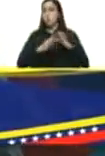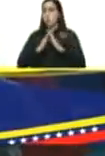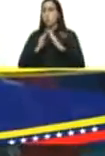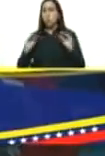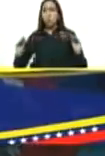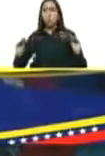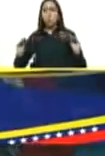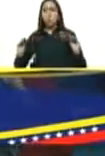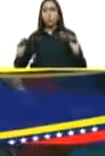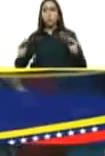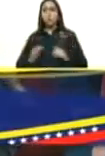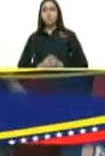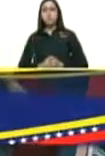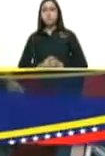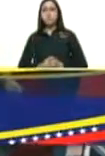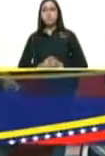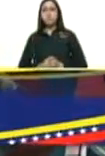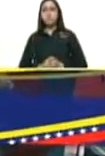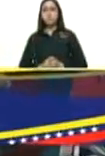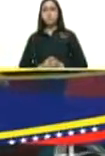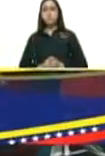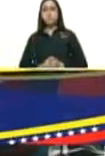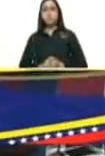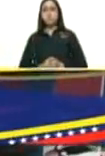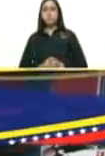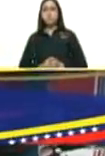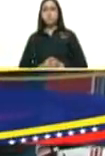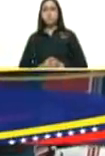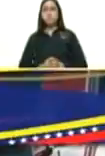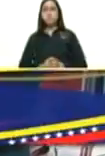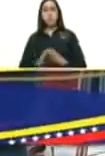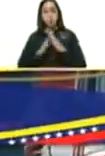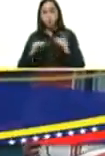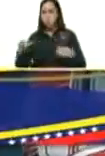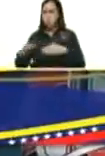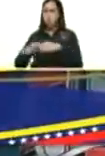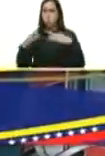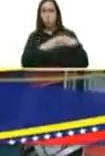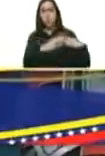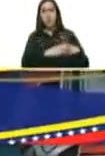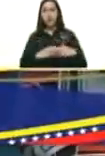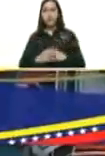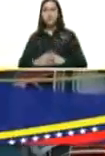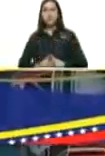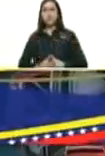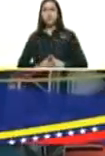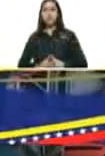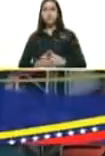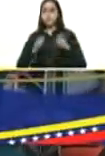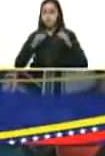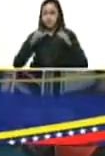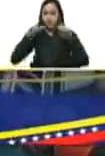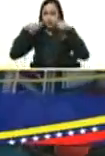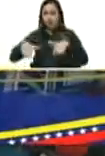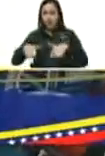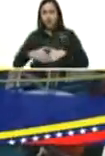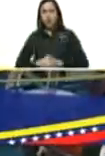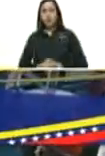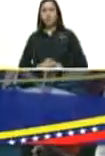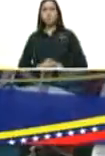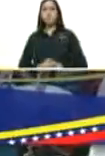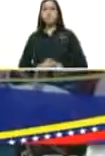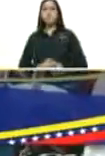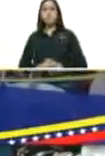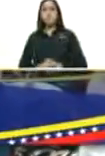todos todos todos los partidos certifican las auditorías